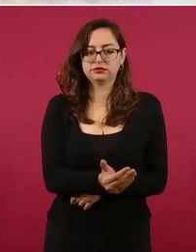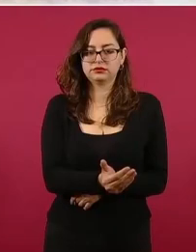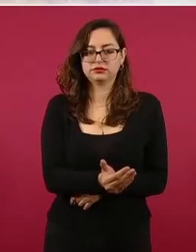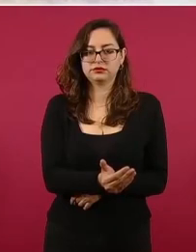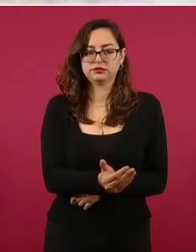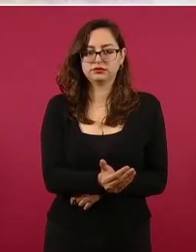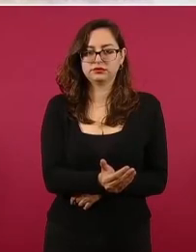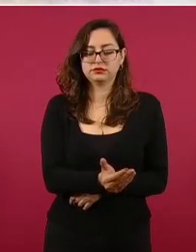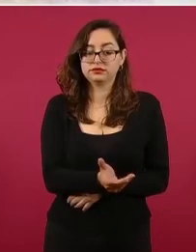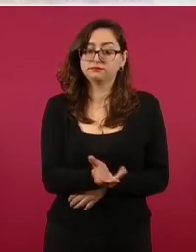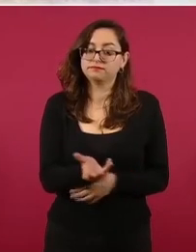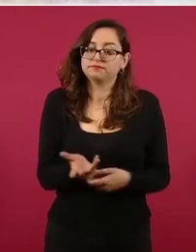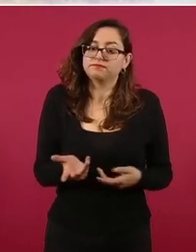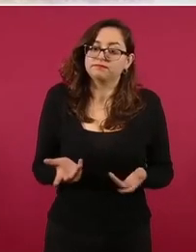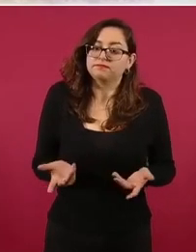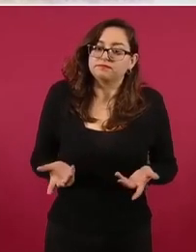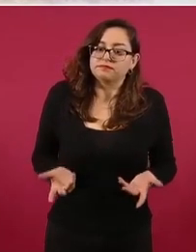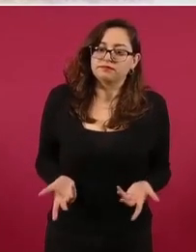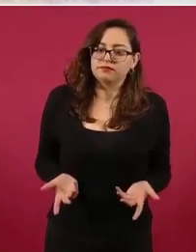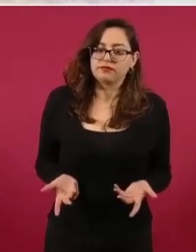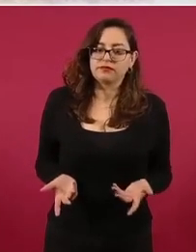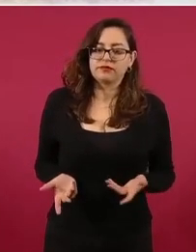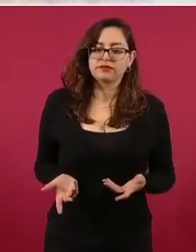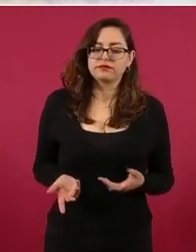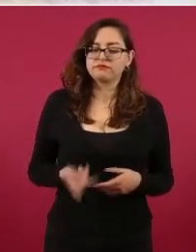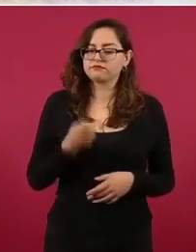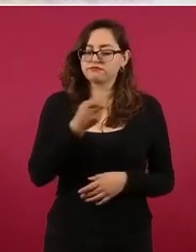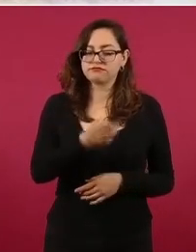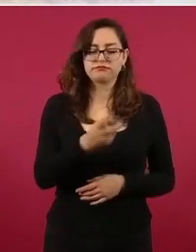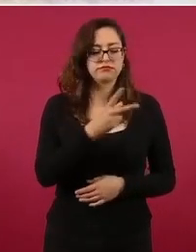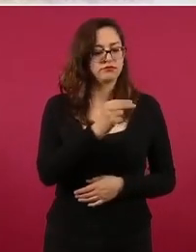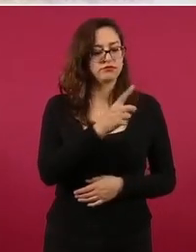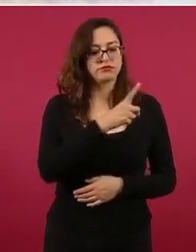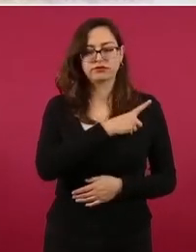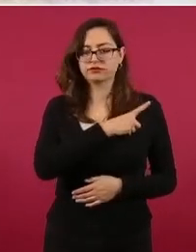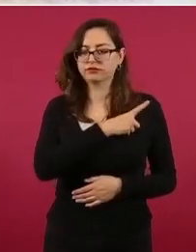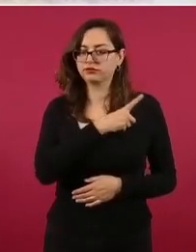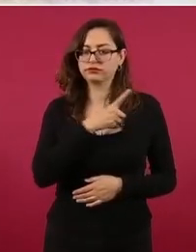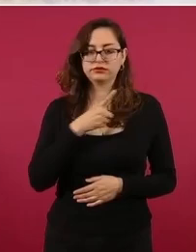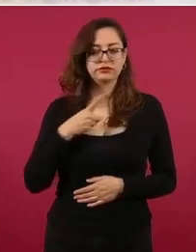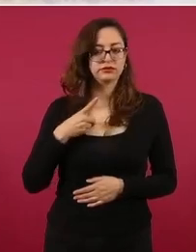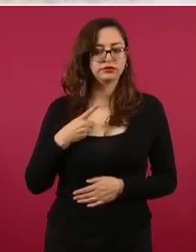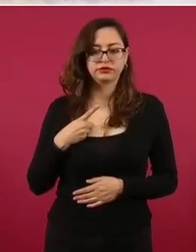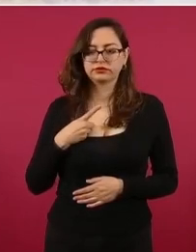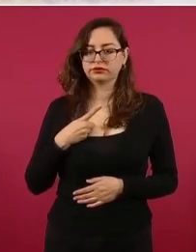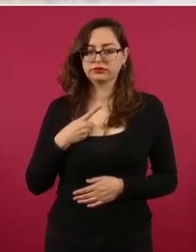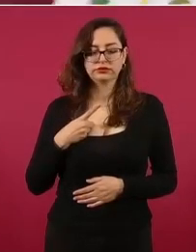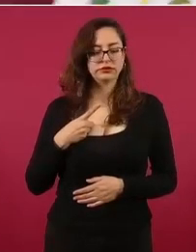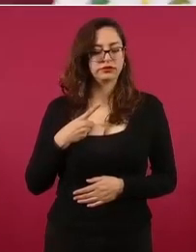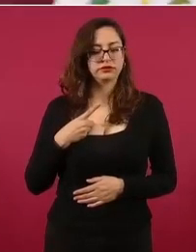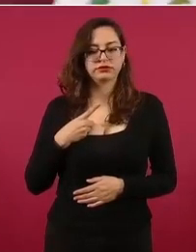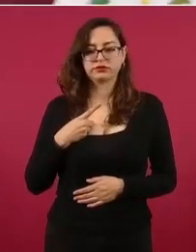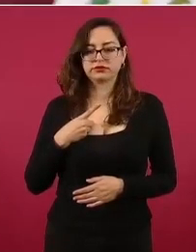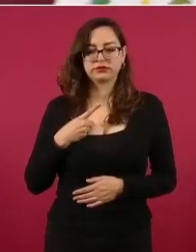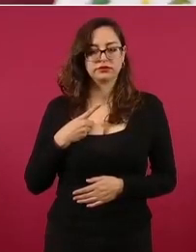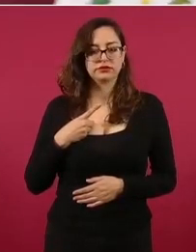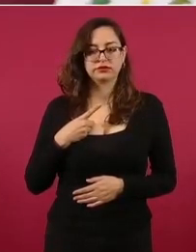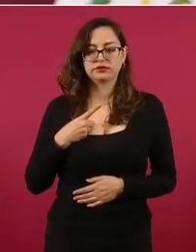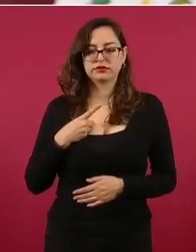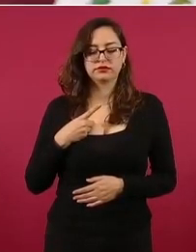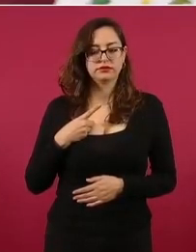Entonces, no debe de quedar